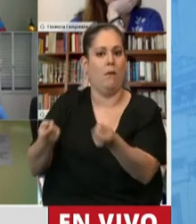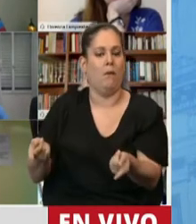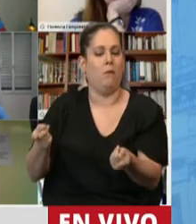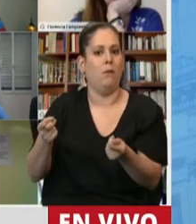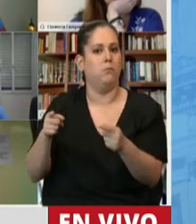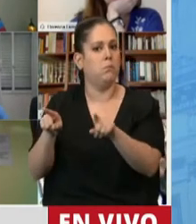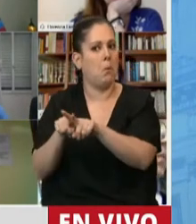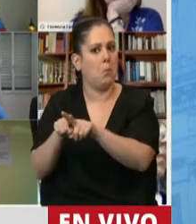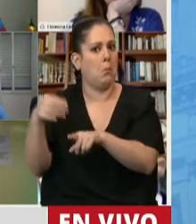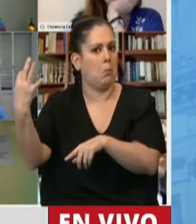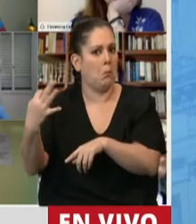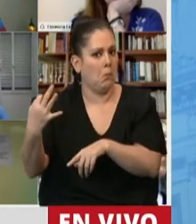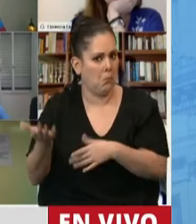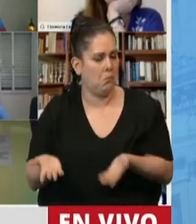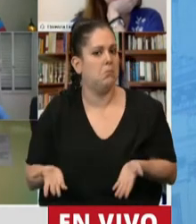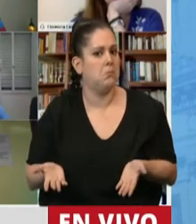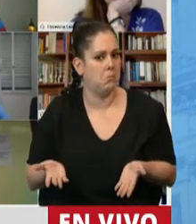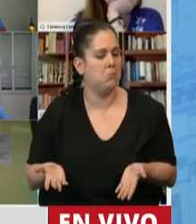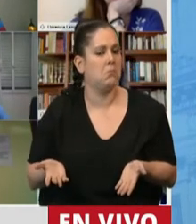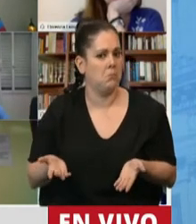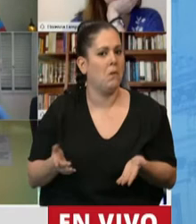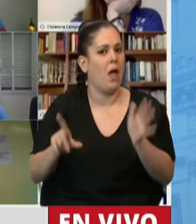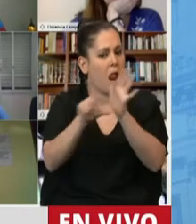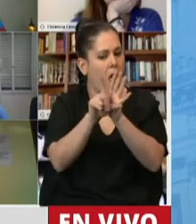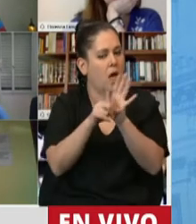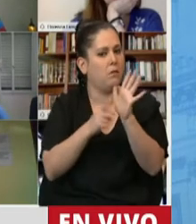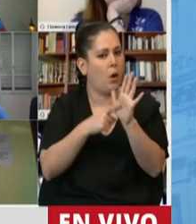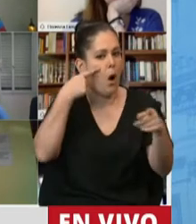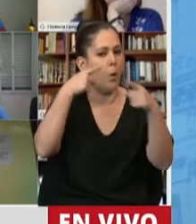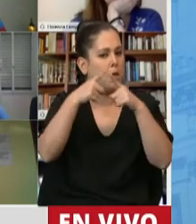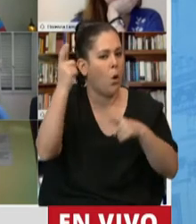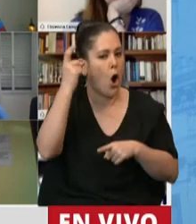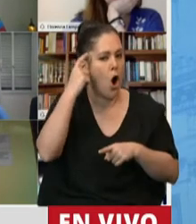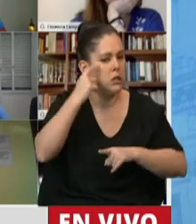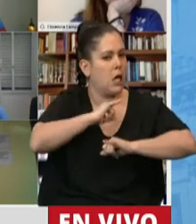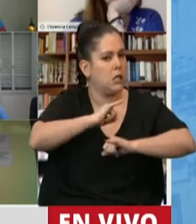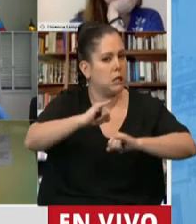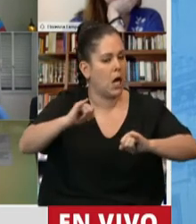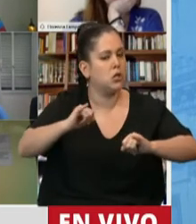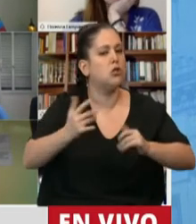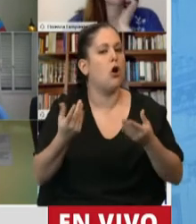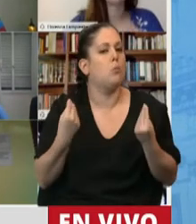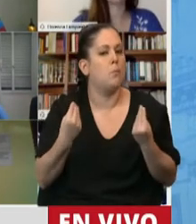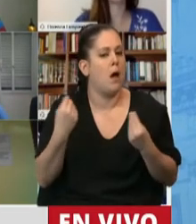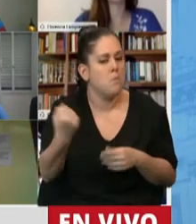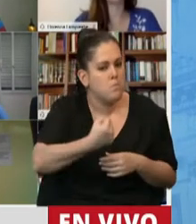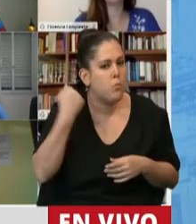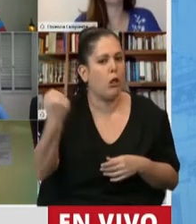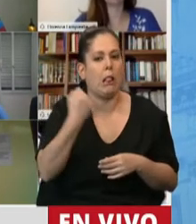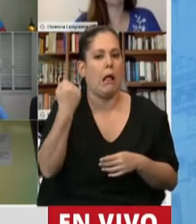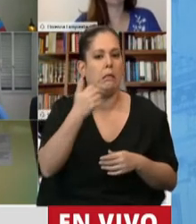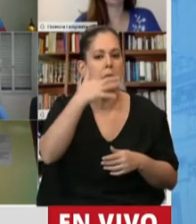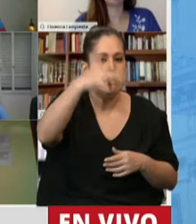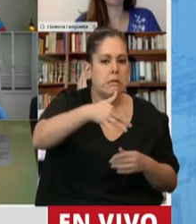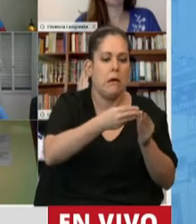que poder profundizar con la ley en la concientización y la difusión sobre la importancia de la donación de plasma